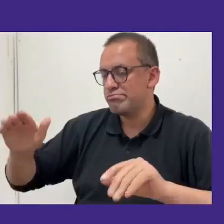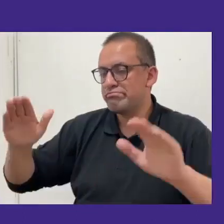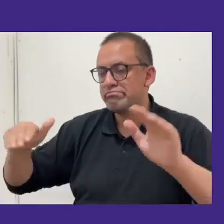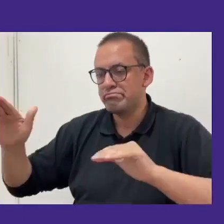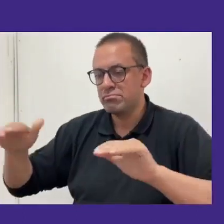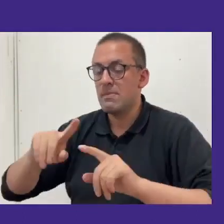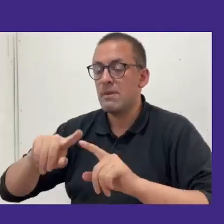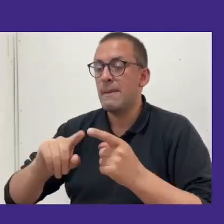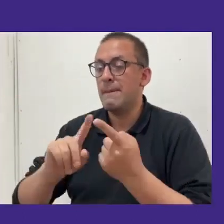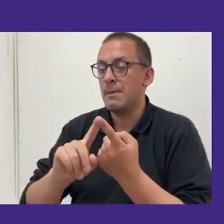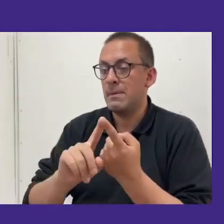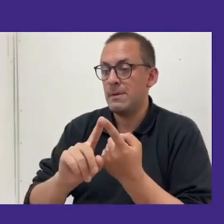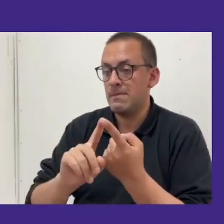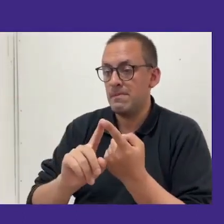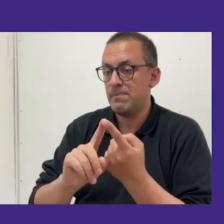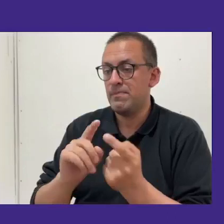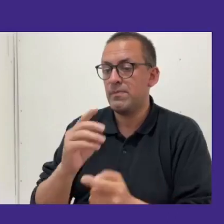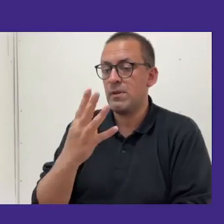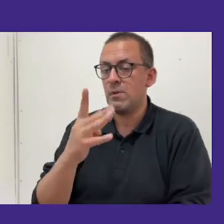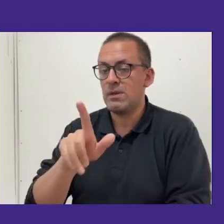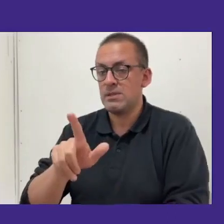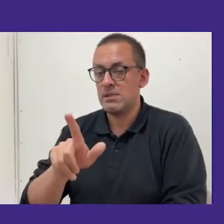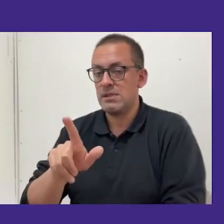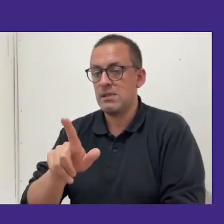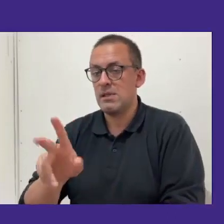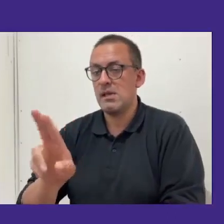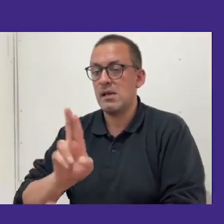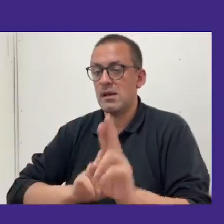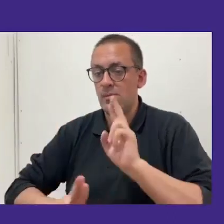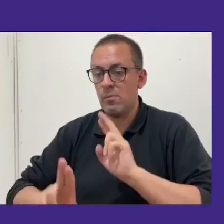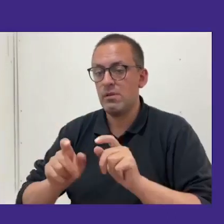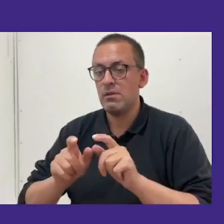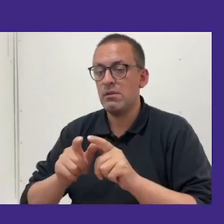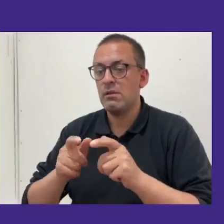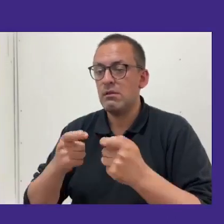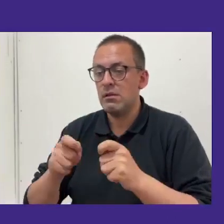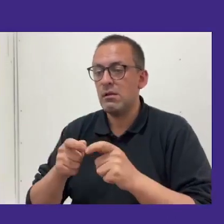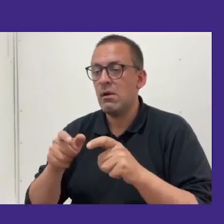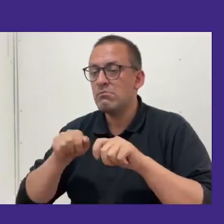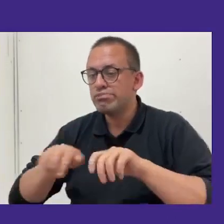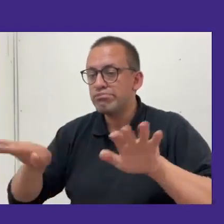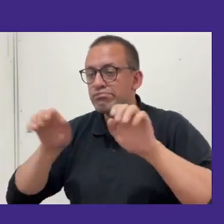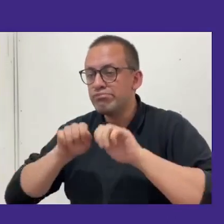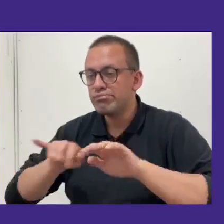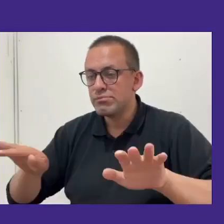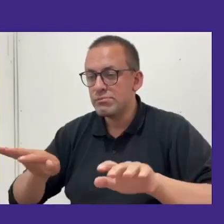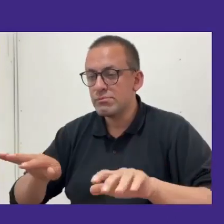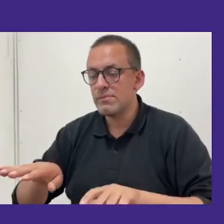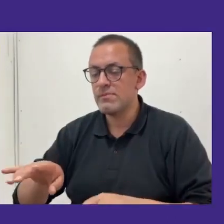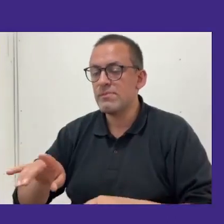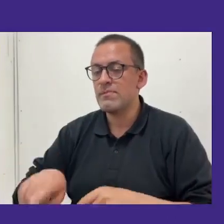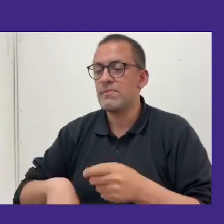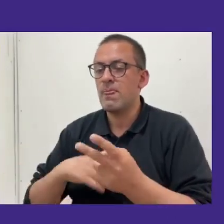en la primera fueron 47 respuestas, tratamos de ampliar lo más que pudimos la difusión y